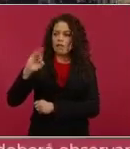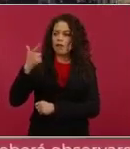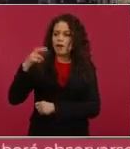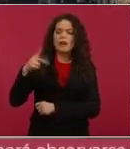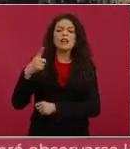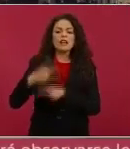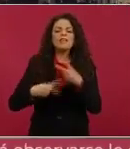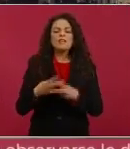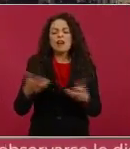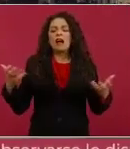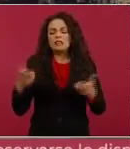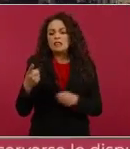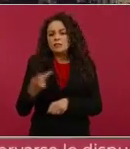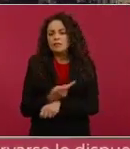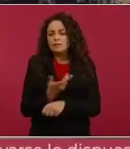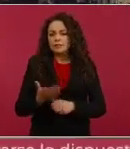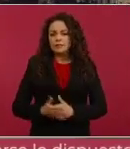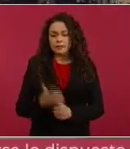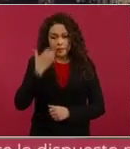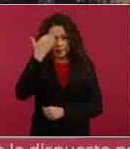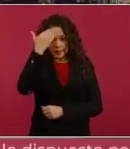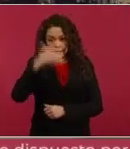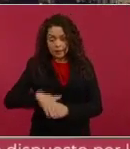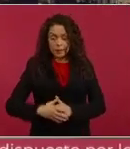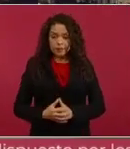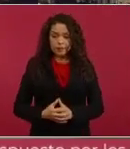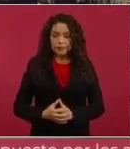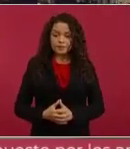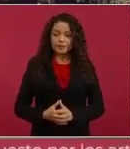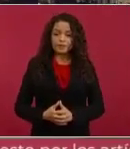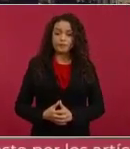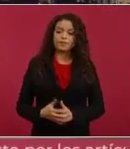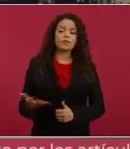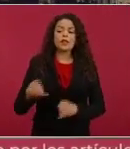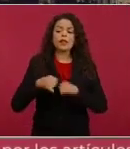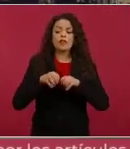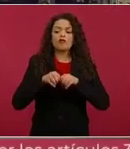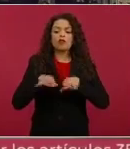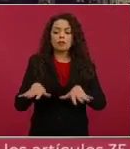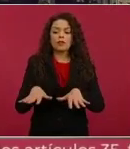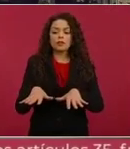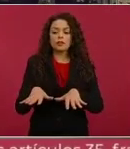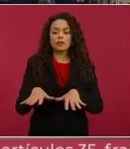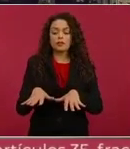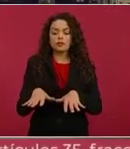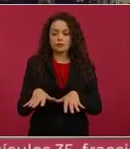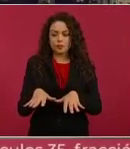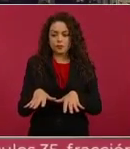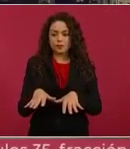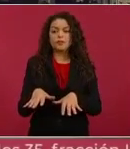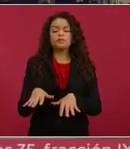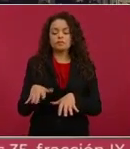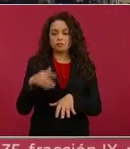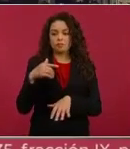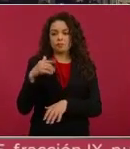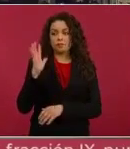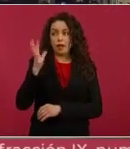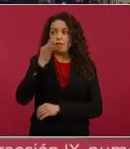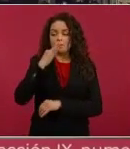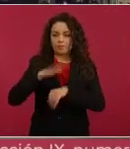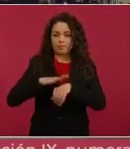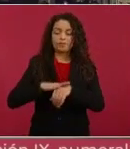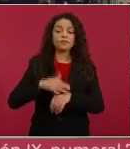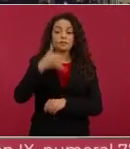Bueno, la información que tengo es que ya el Infonavit está